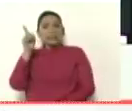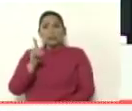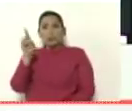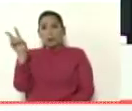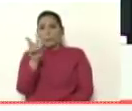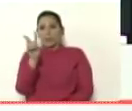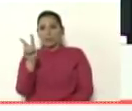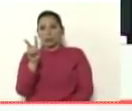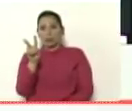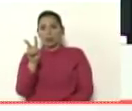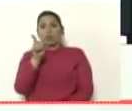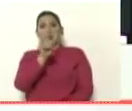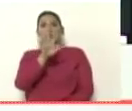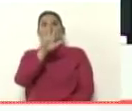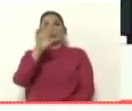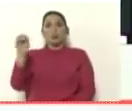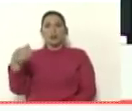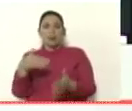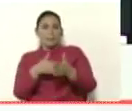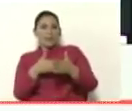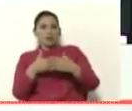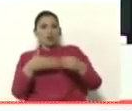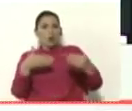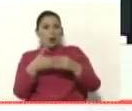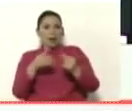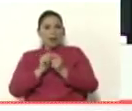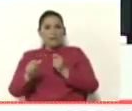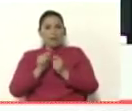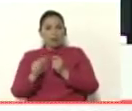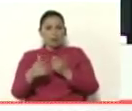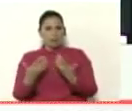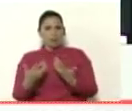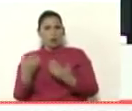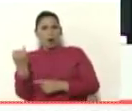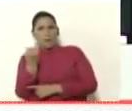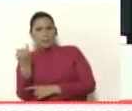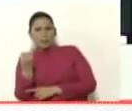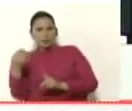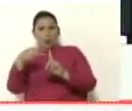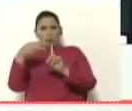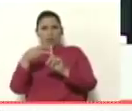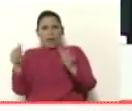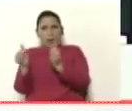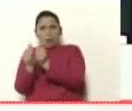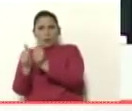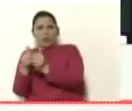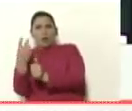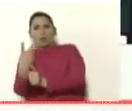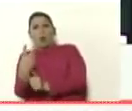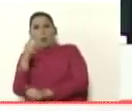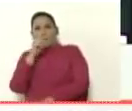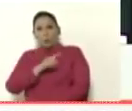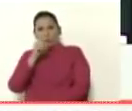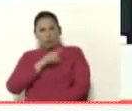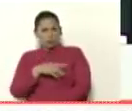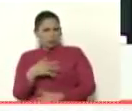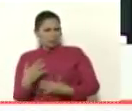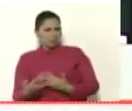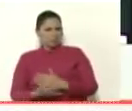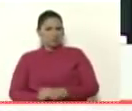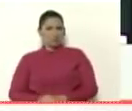con 250 mil dólares en efectivo en una habitación de hotel acompañado por dos prostitutas